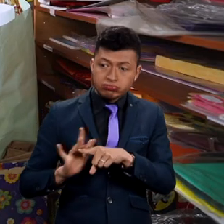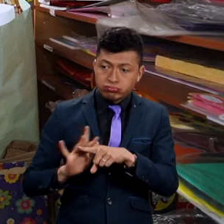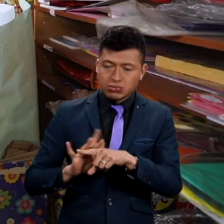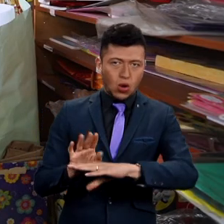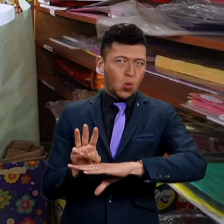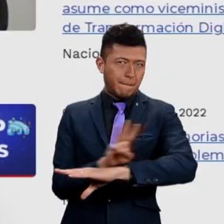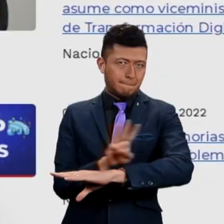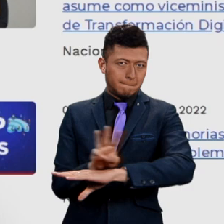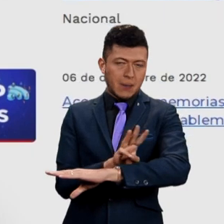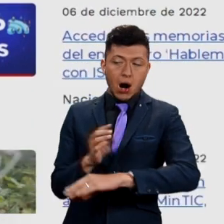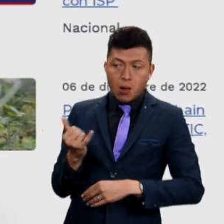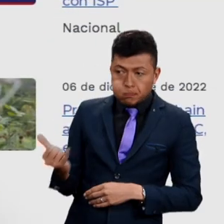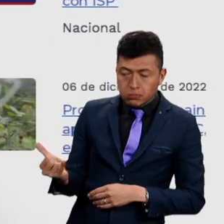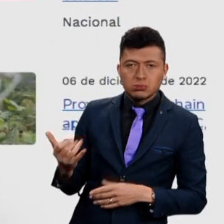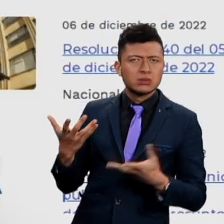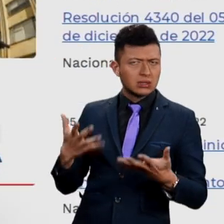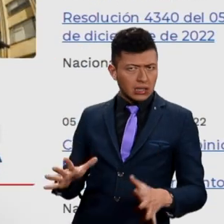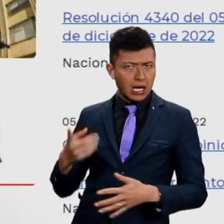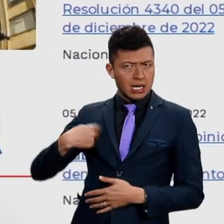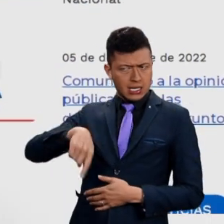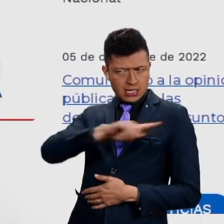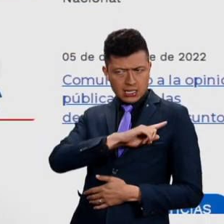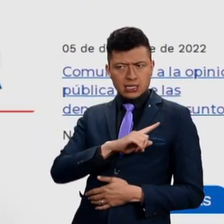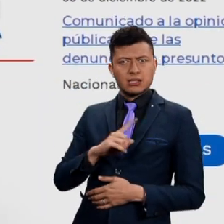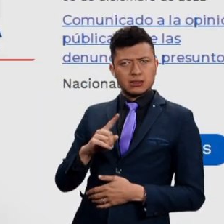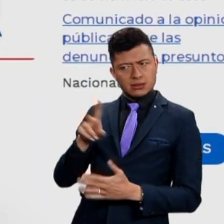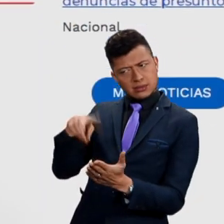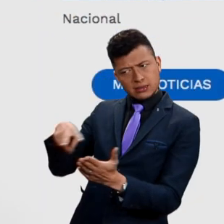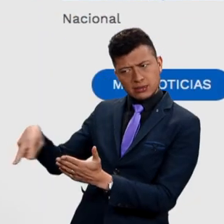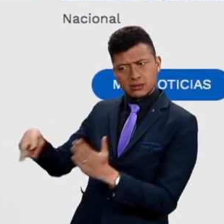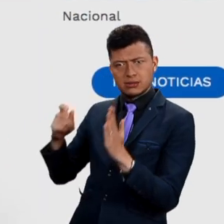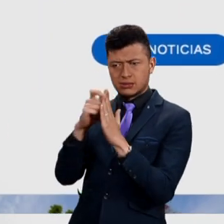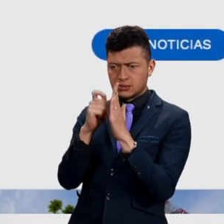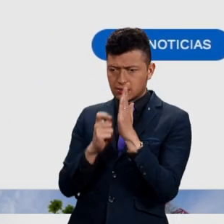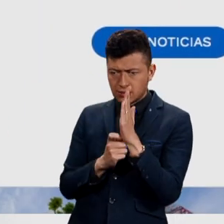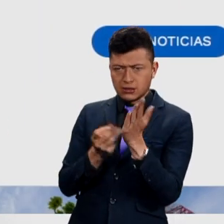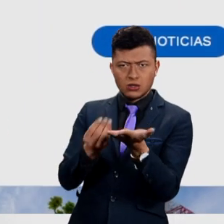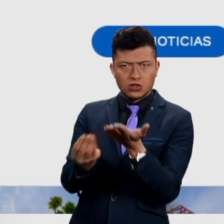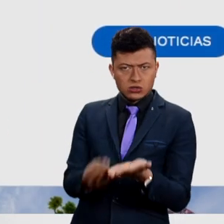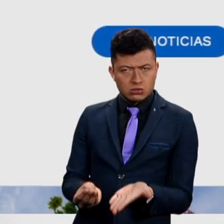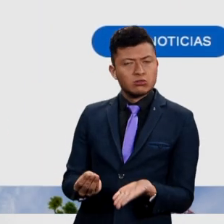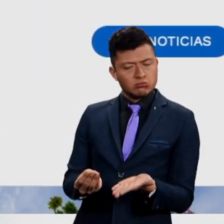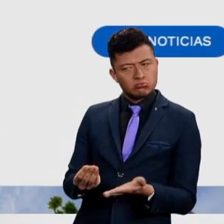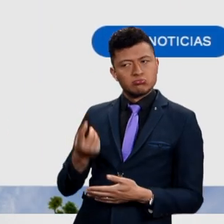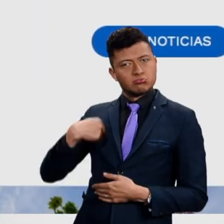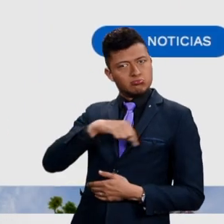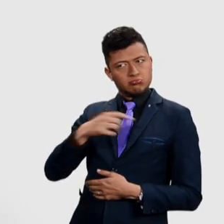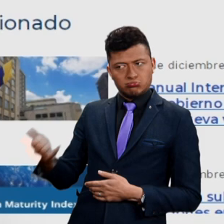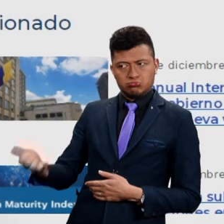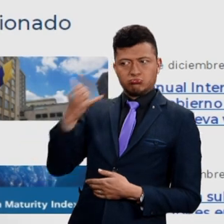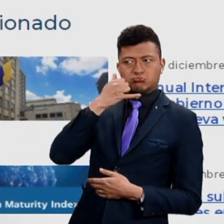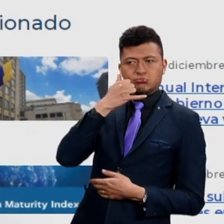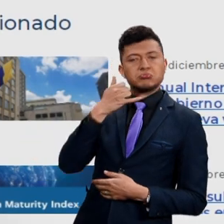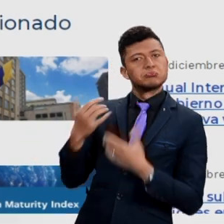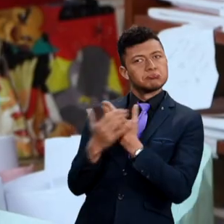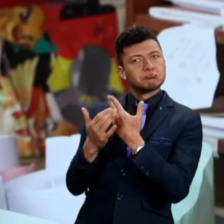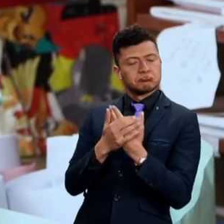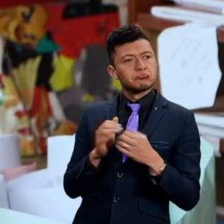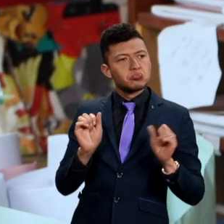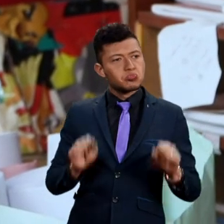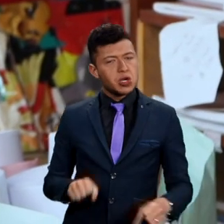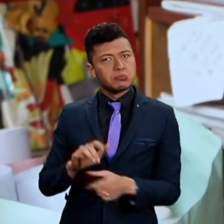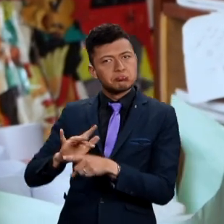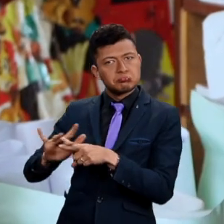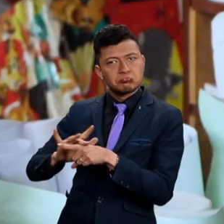página web. Pues yo la verdad había leído como los términos y las condiciones. Me llamaron y me dijeron que